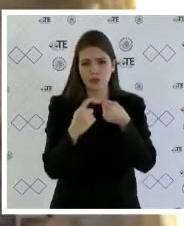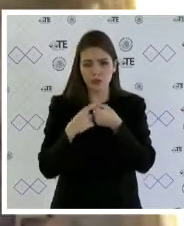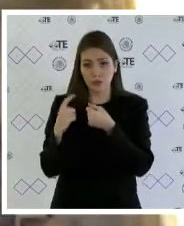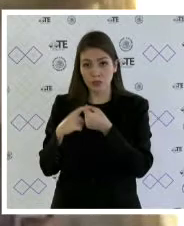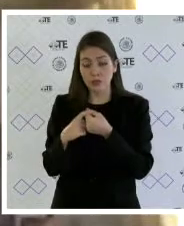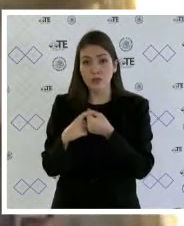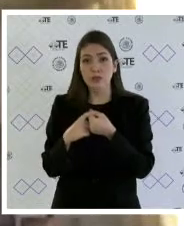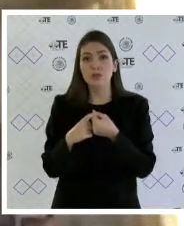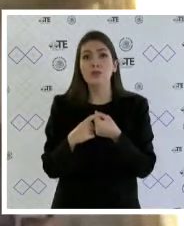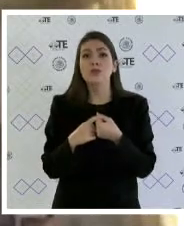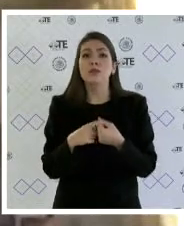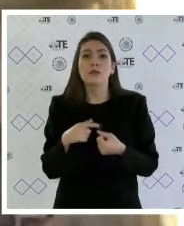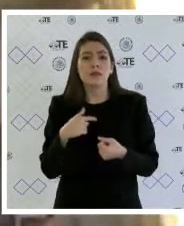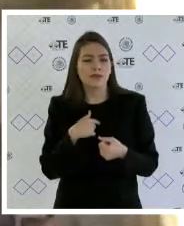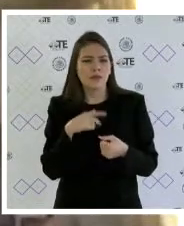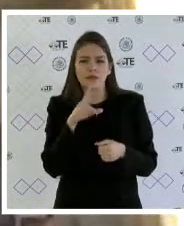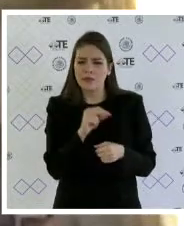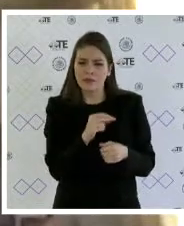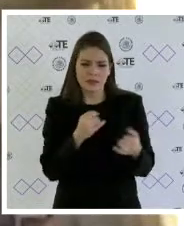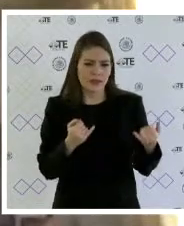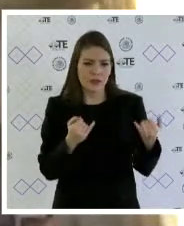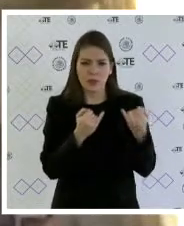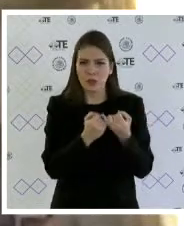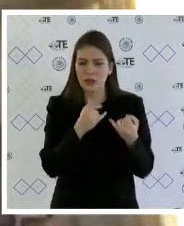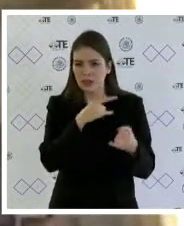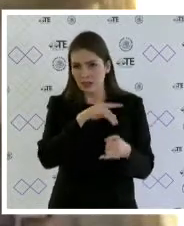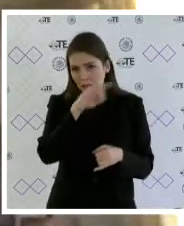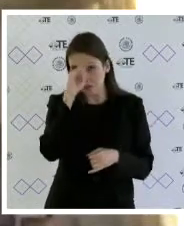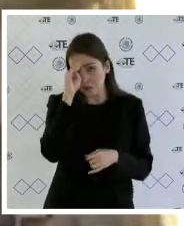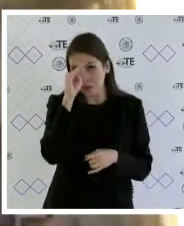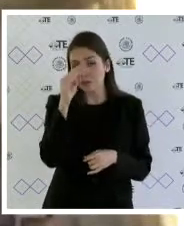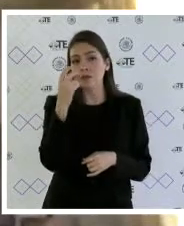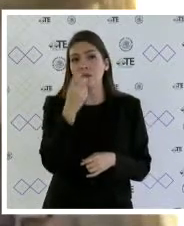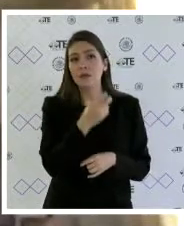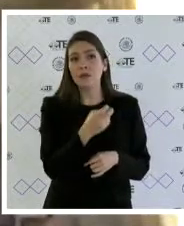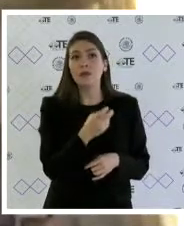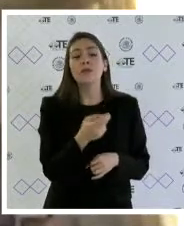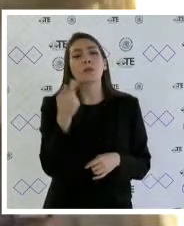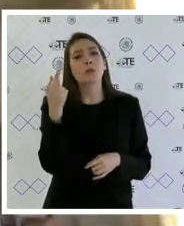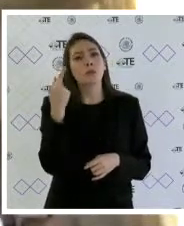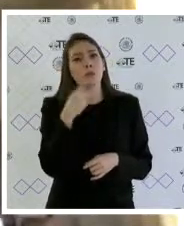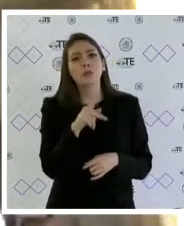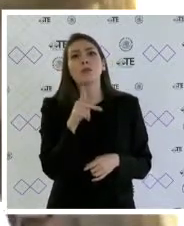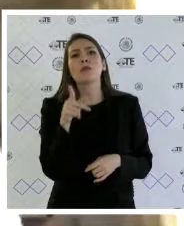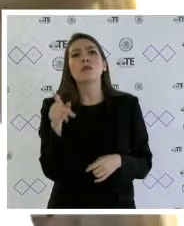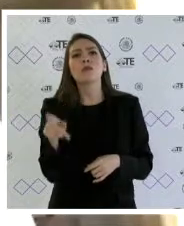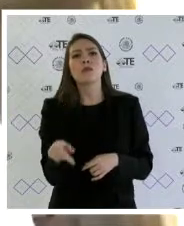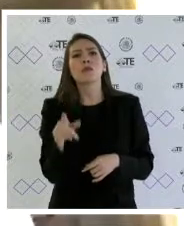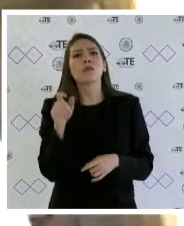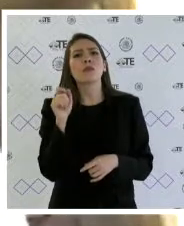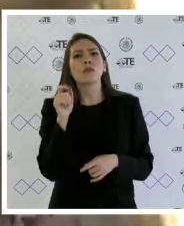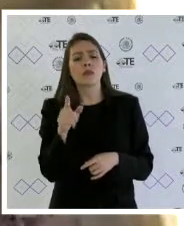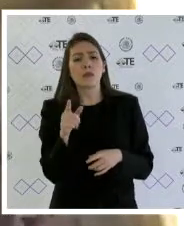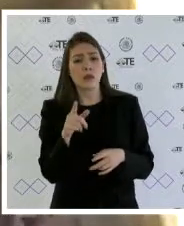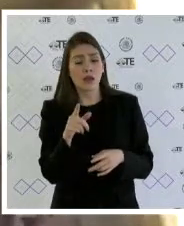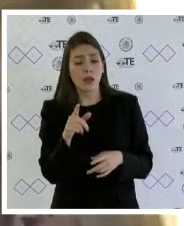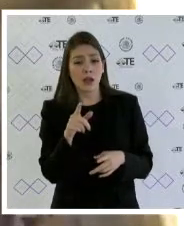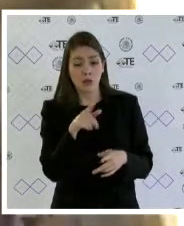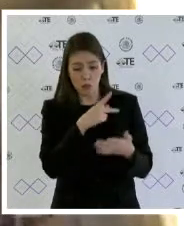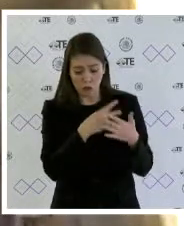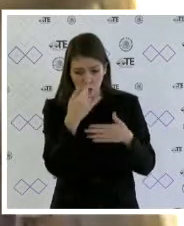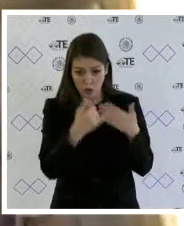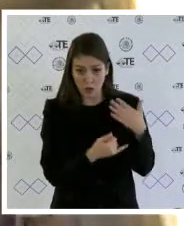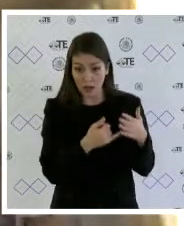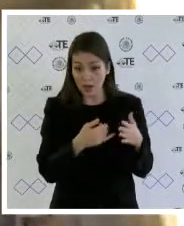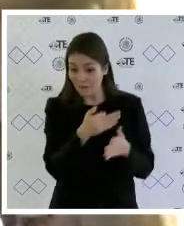alejo un poco de la interpretación que se hace pero el alejamiento que hago no implica no coincidir con el proyecto o la